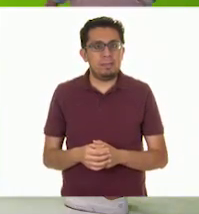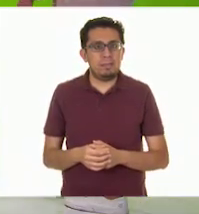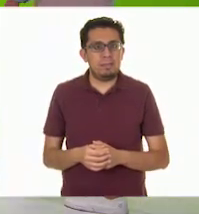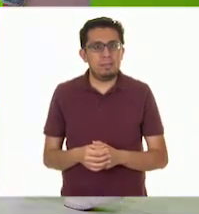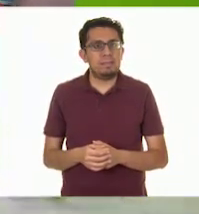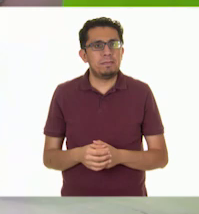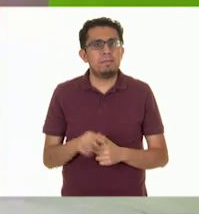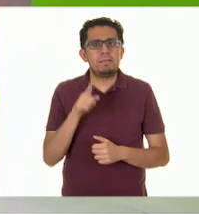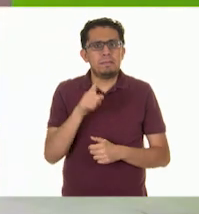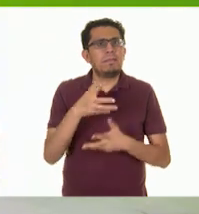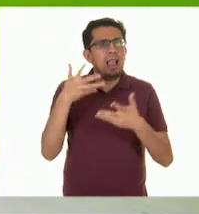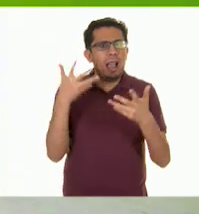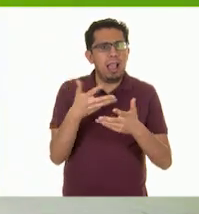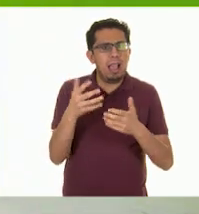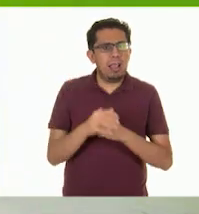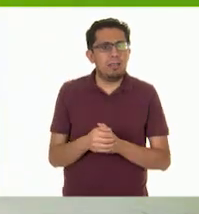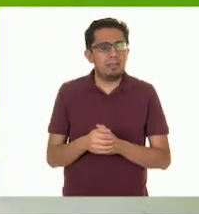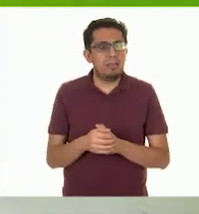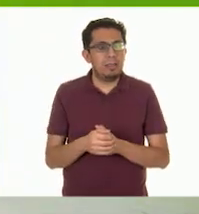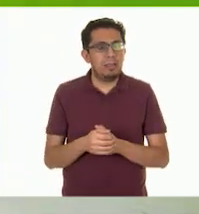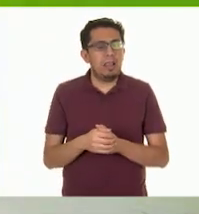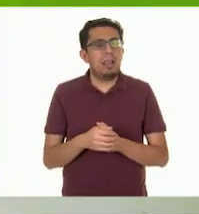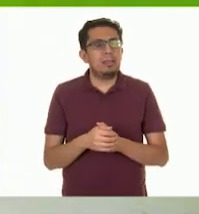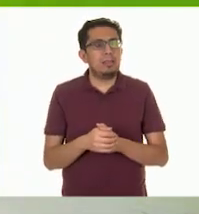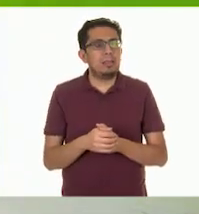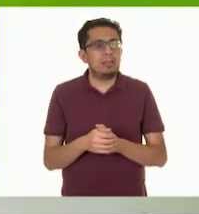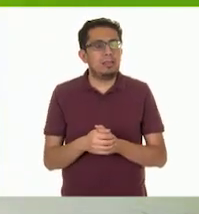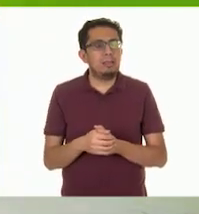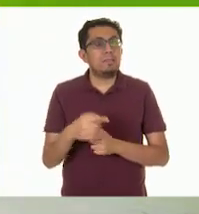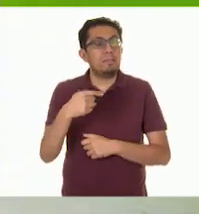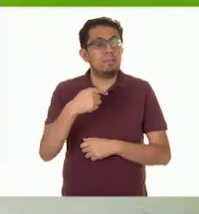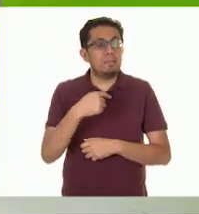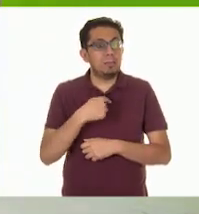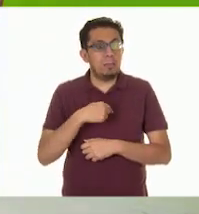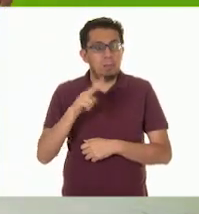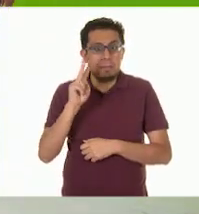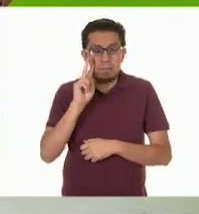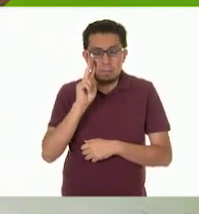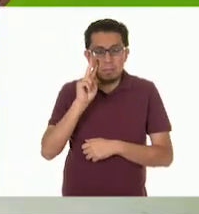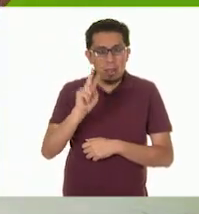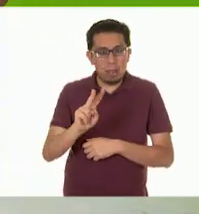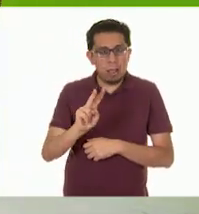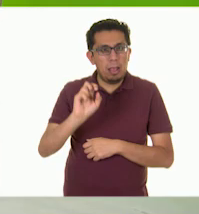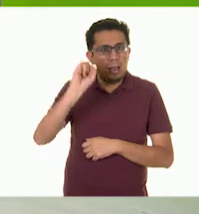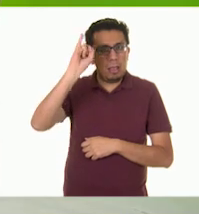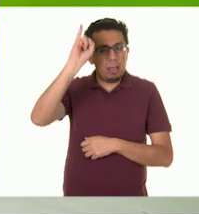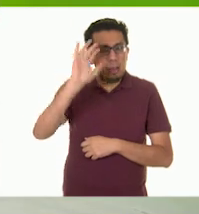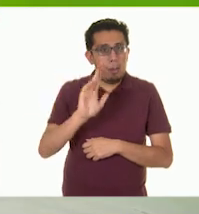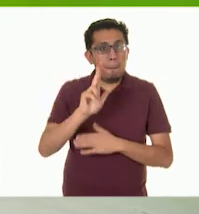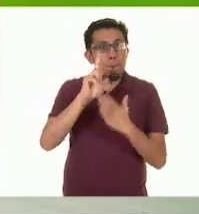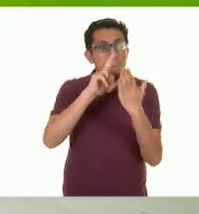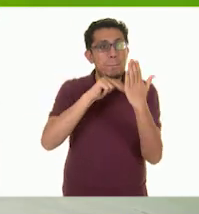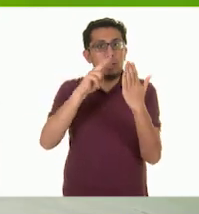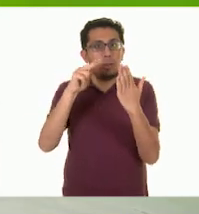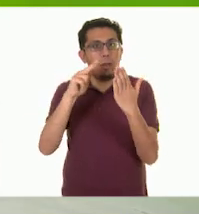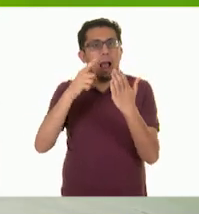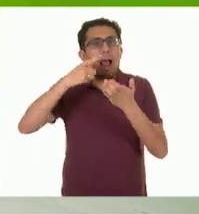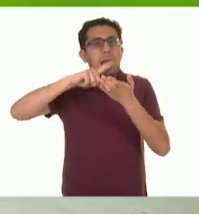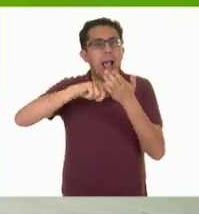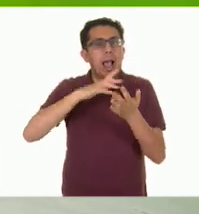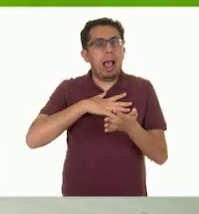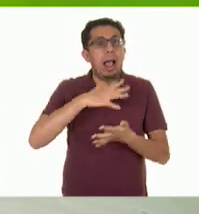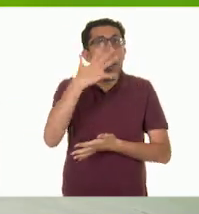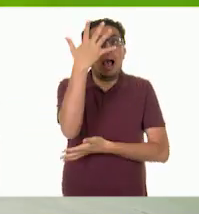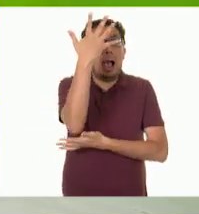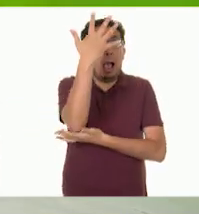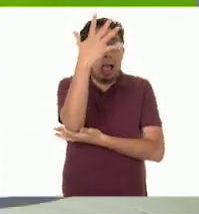¿Qué haces, Oja? Ay, Ana. Estoy observando estas imágenes de pinturas de árboles. ¿Quieres verlas?